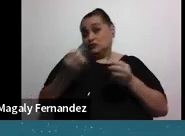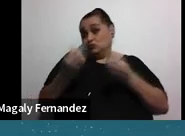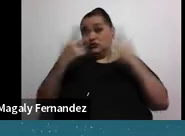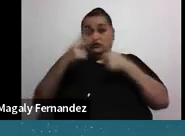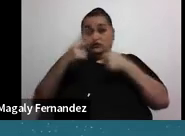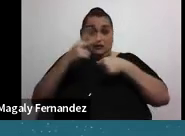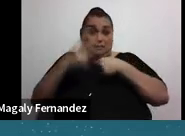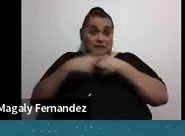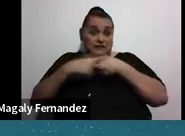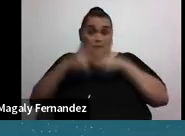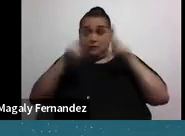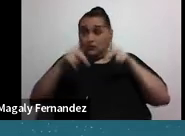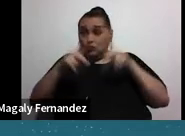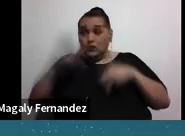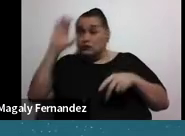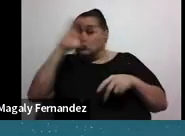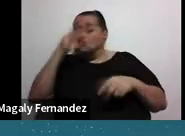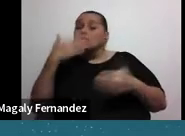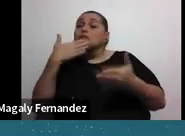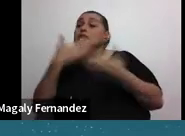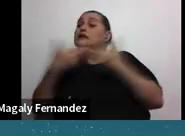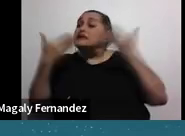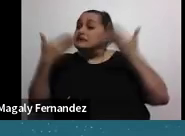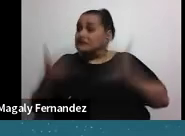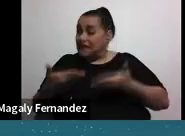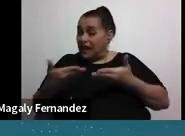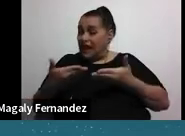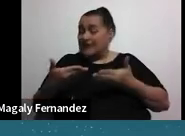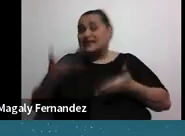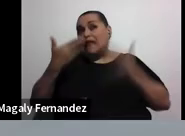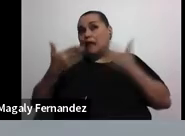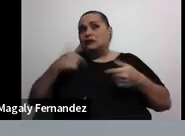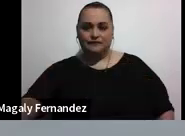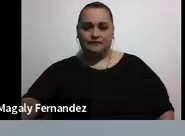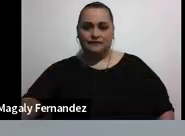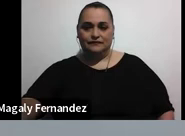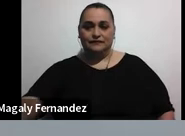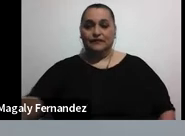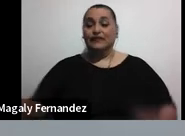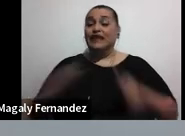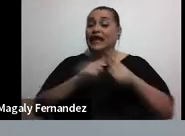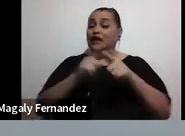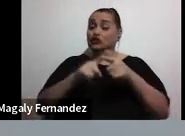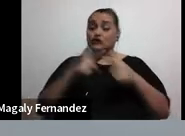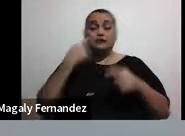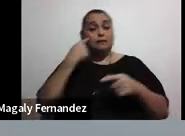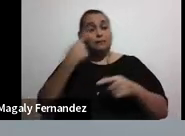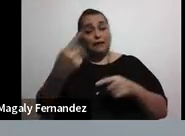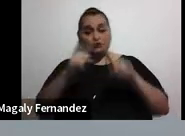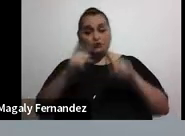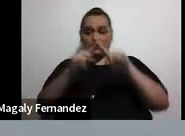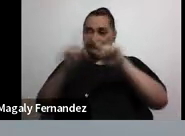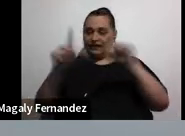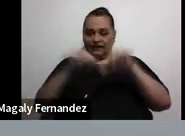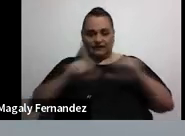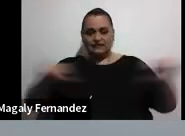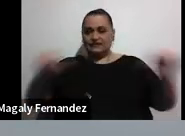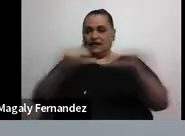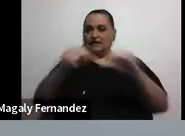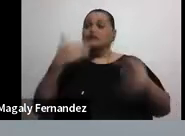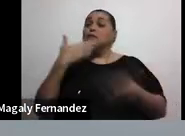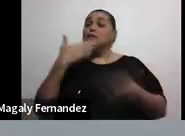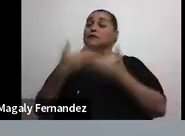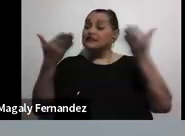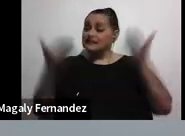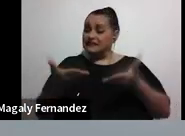cuando buscamos bienestar, justamente tal vez caigamos en cuenta de que no estamos tan bien. Áreas, el bienestar tiene muchas más, pero